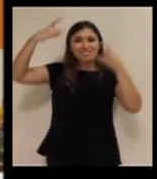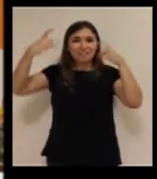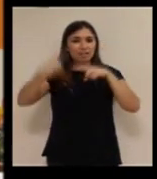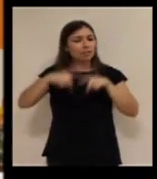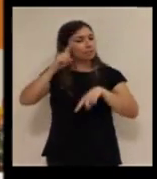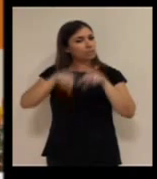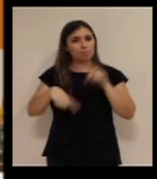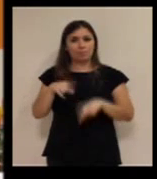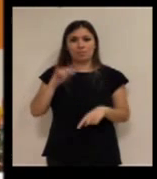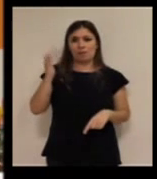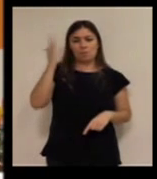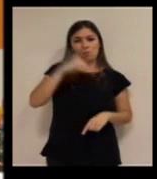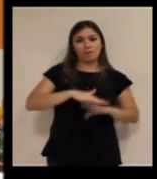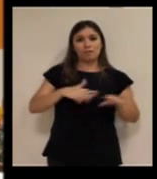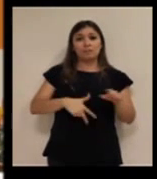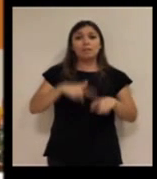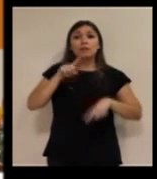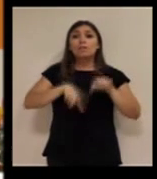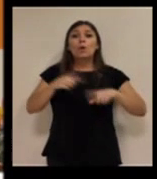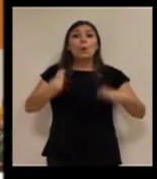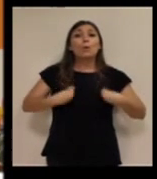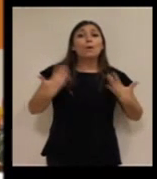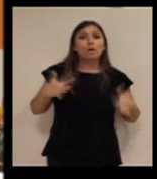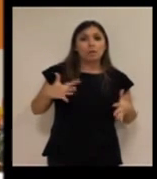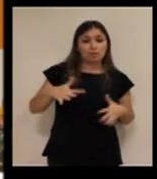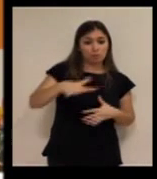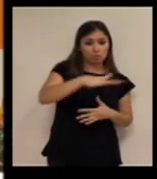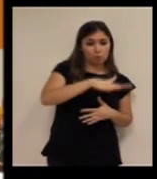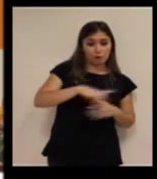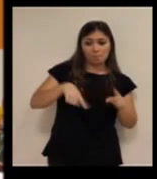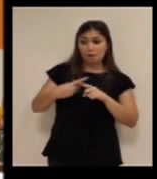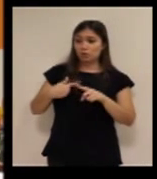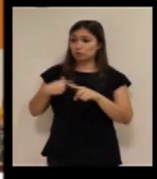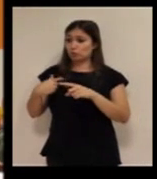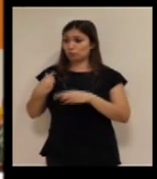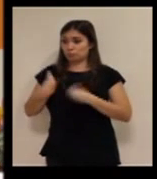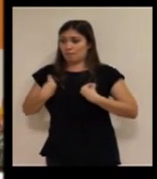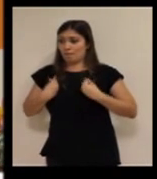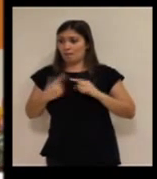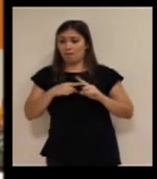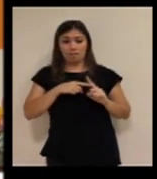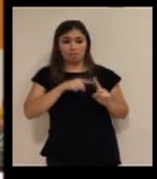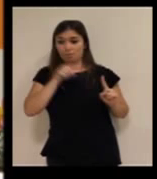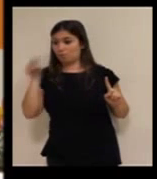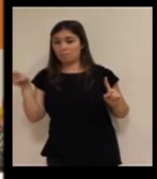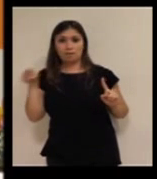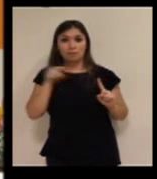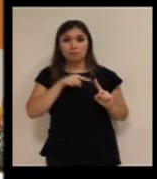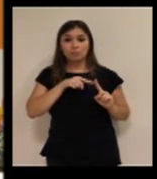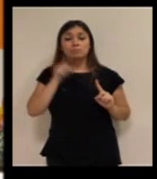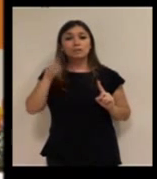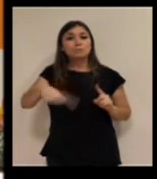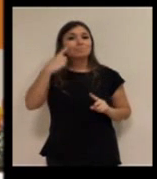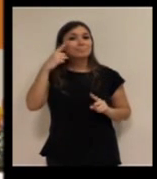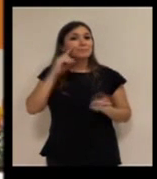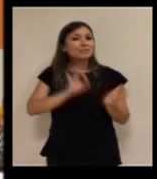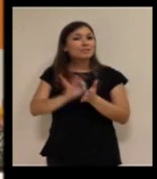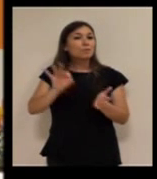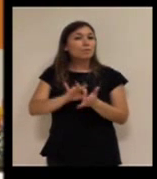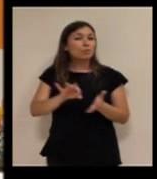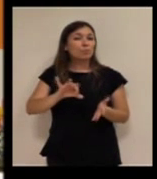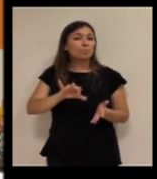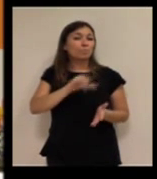en cuanto a la situación geográfica del lugar donde yo desarrollo mi vida. También tenemos que ver si es un servicio